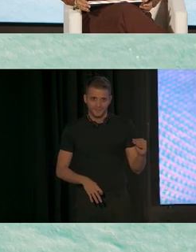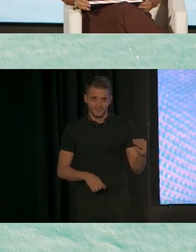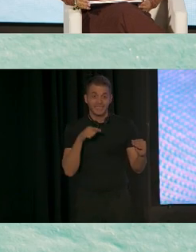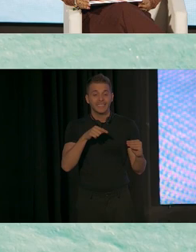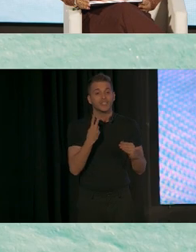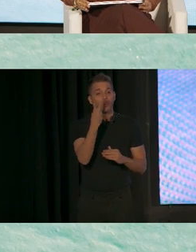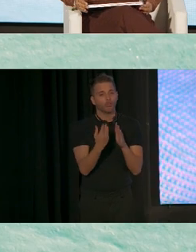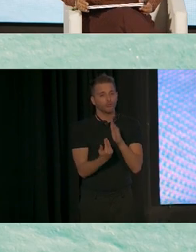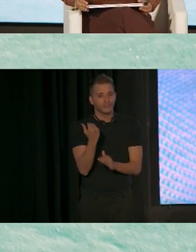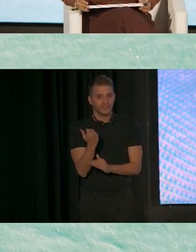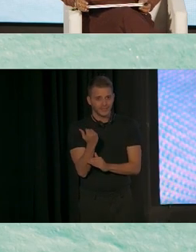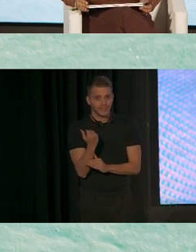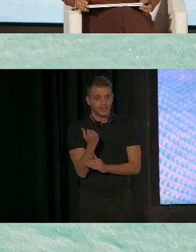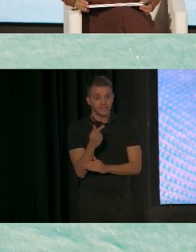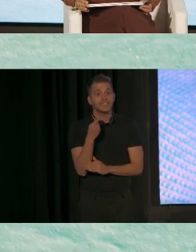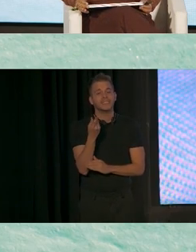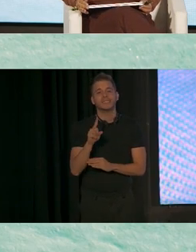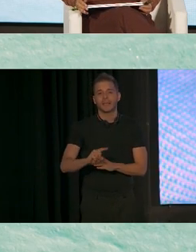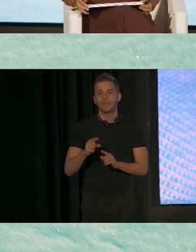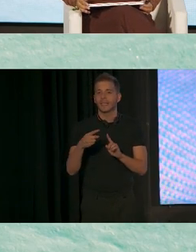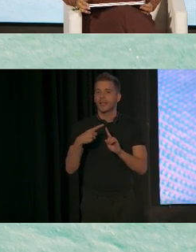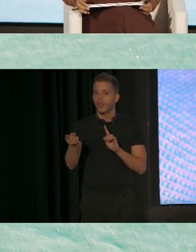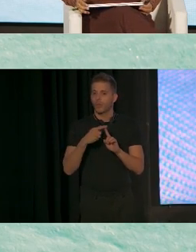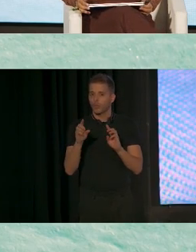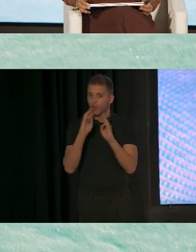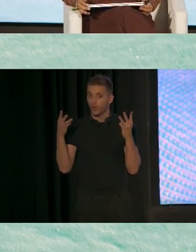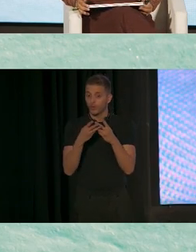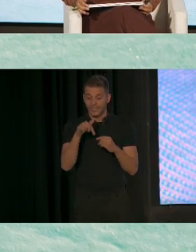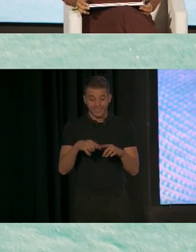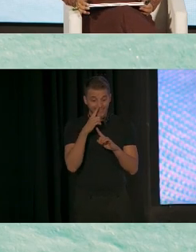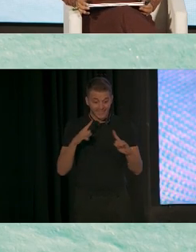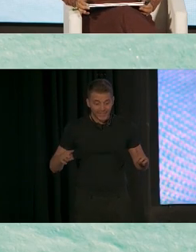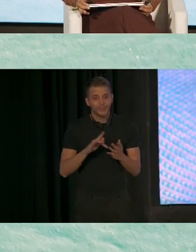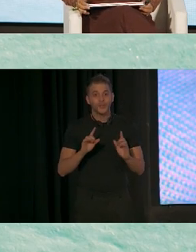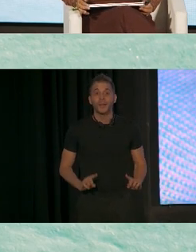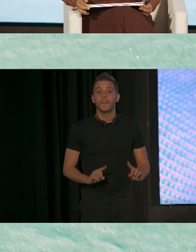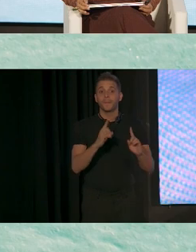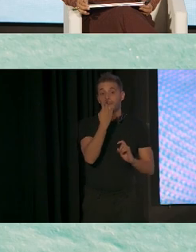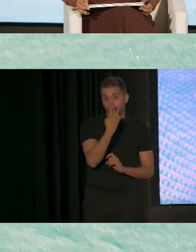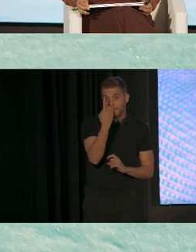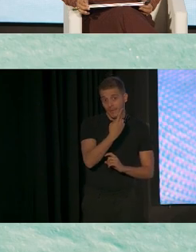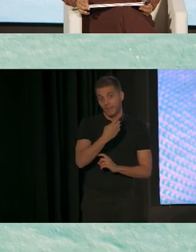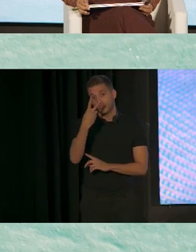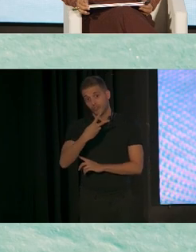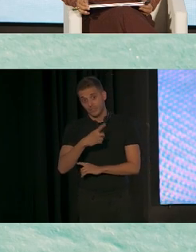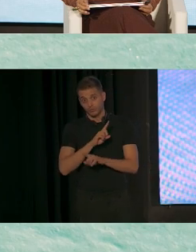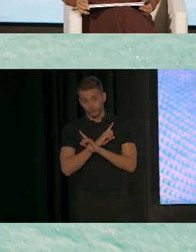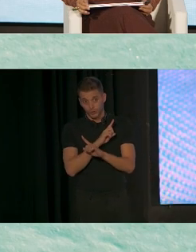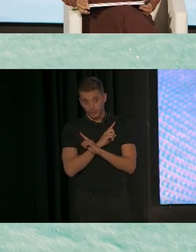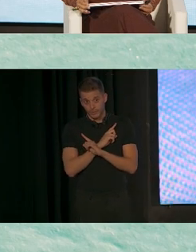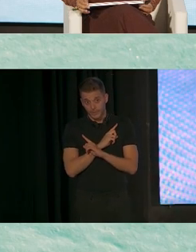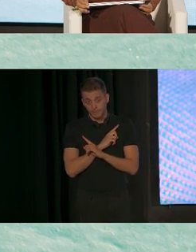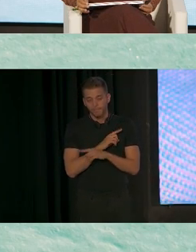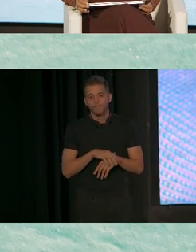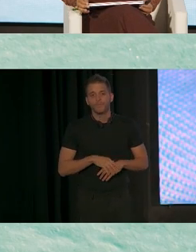dos días y también es virtual y este año va a ser el primero y el segundo de noviembre. Este evento es